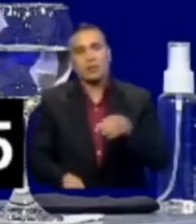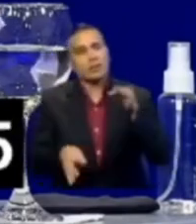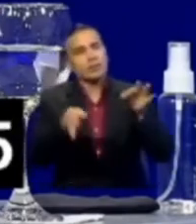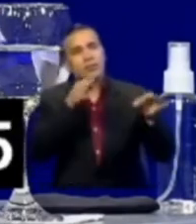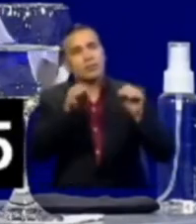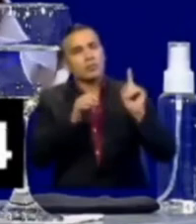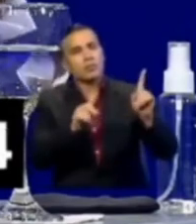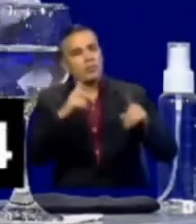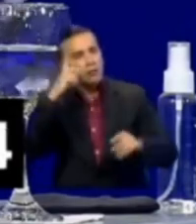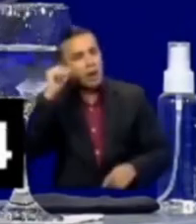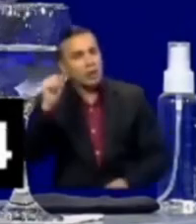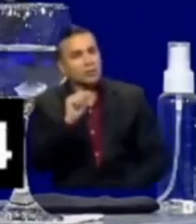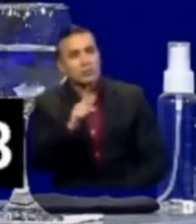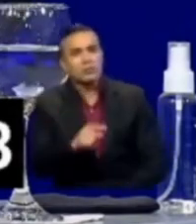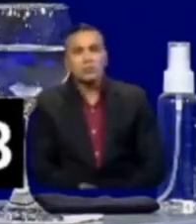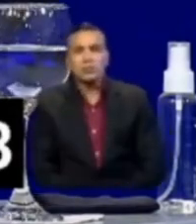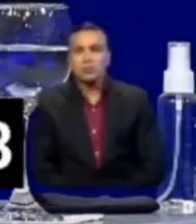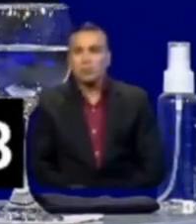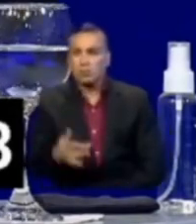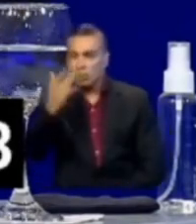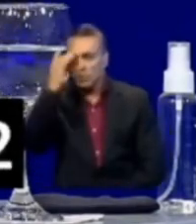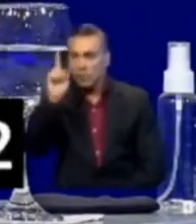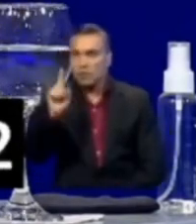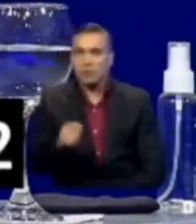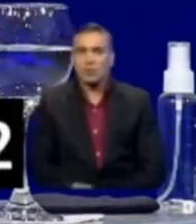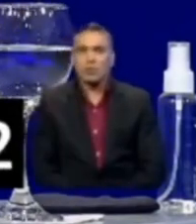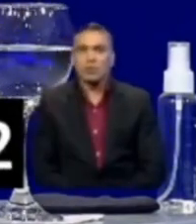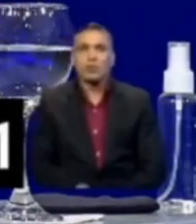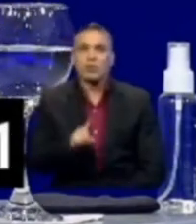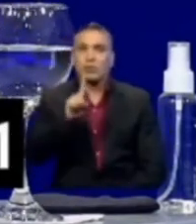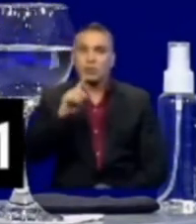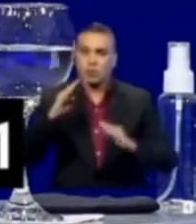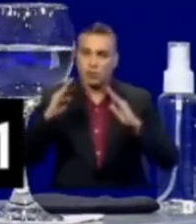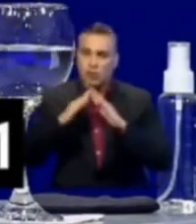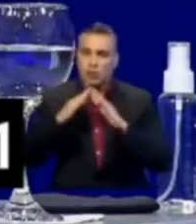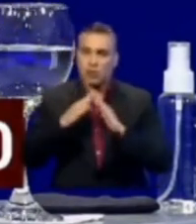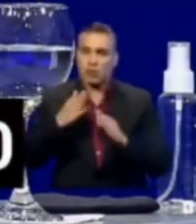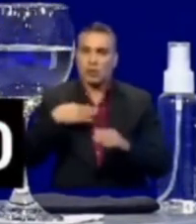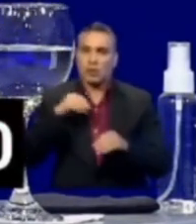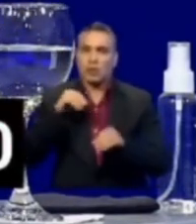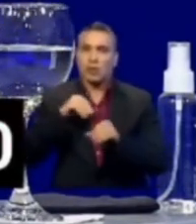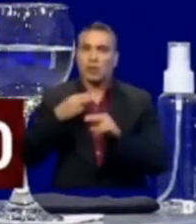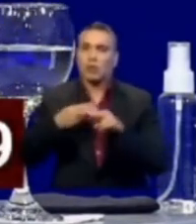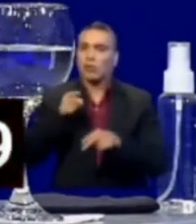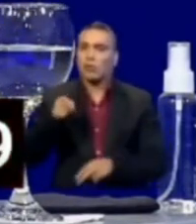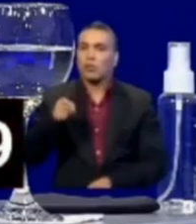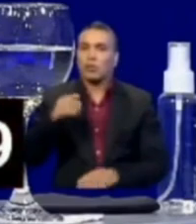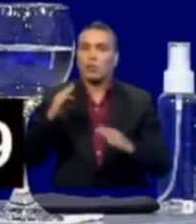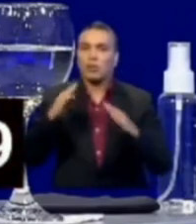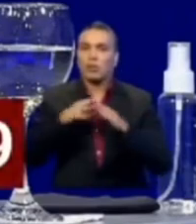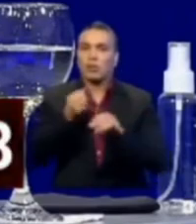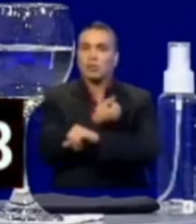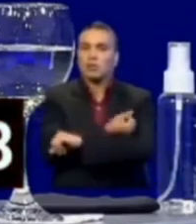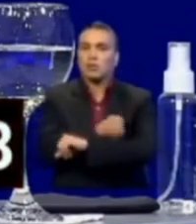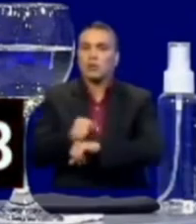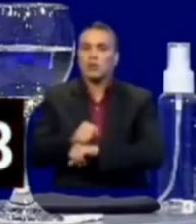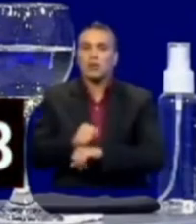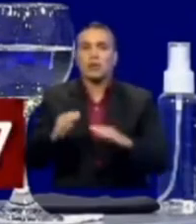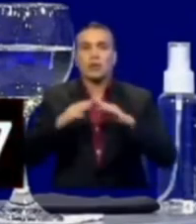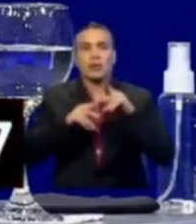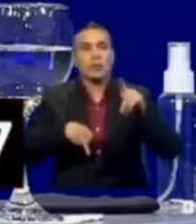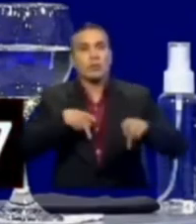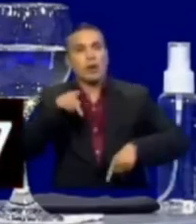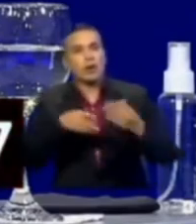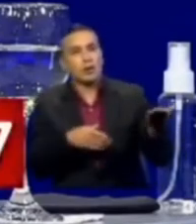también, señor Lazo, ¿por qué ni siquiera su casa está a nombre suyo? La casa de San Borondón y la casa de la